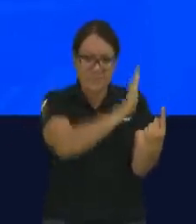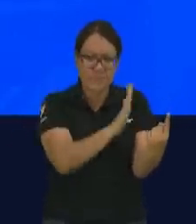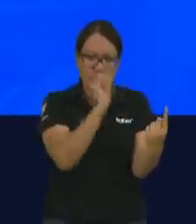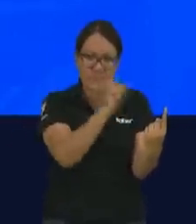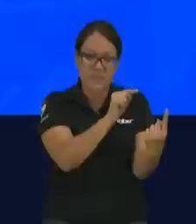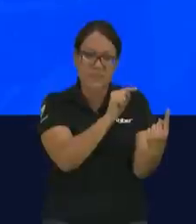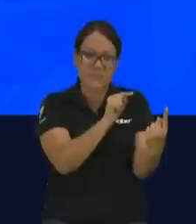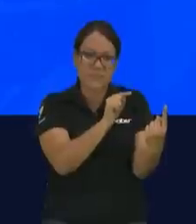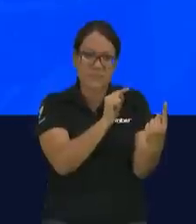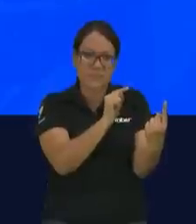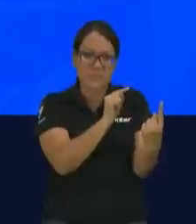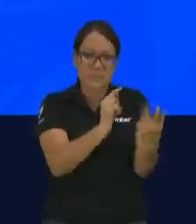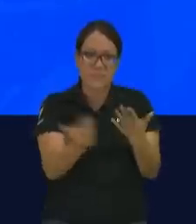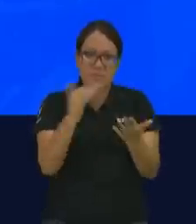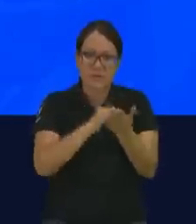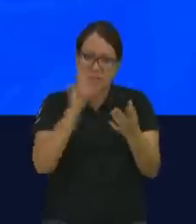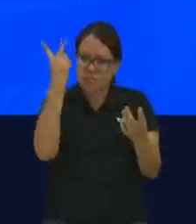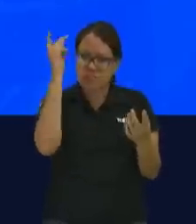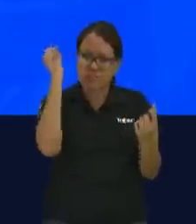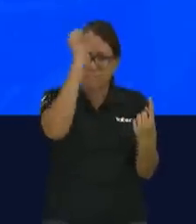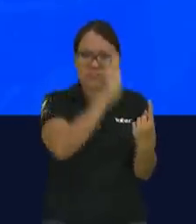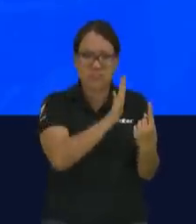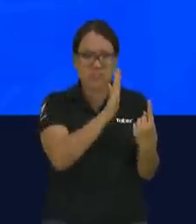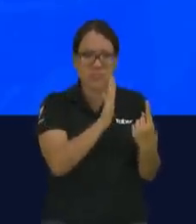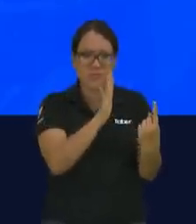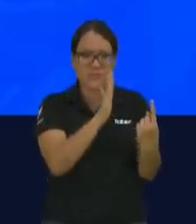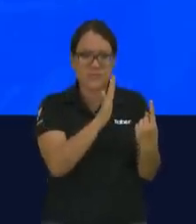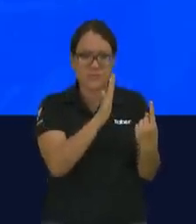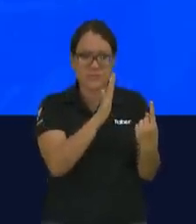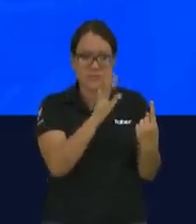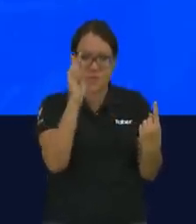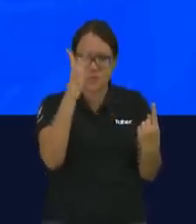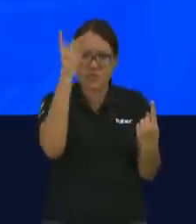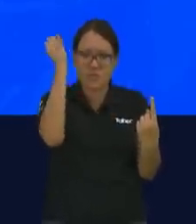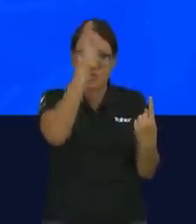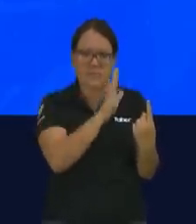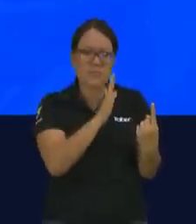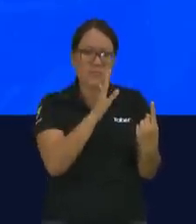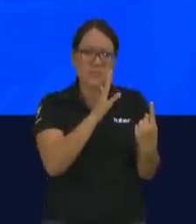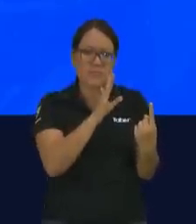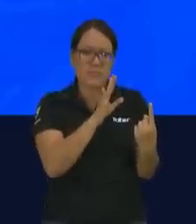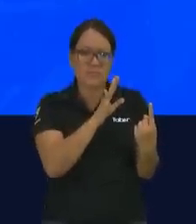vosotros. vosotros. Diga conmigo, bienaventurados, es doblemente bendecido.